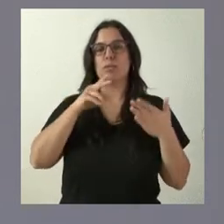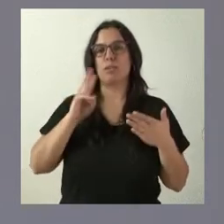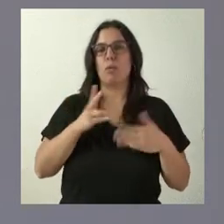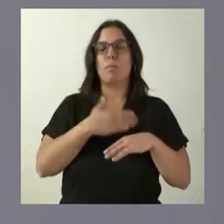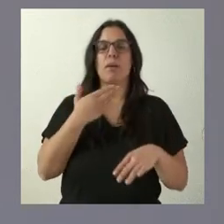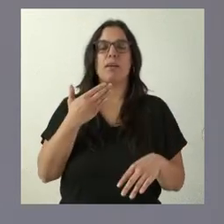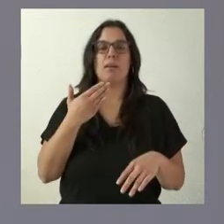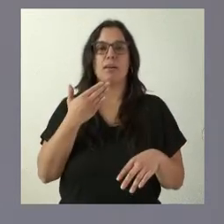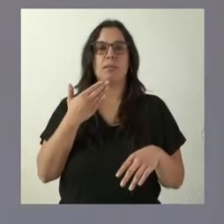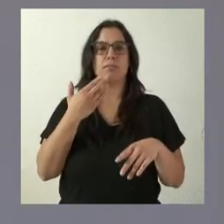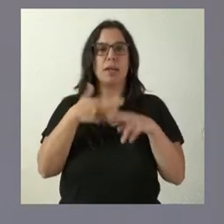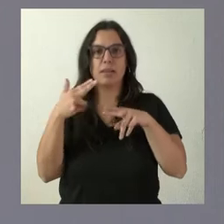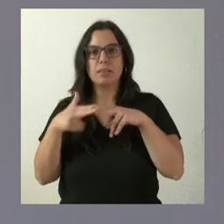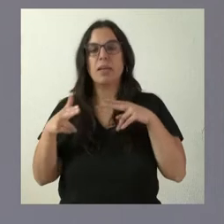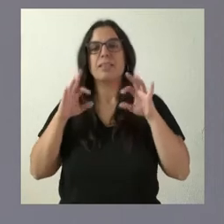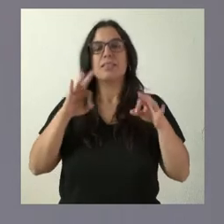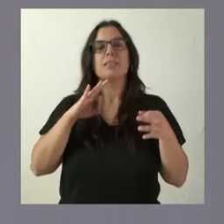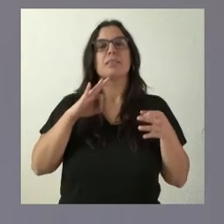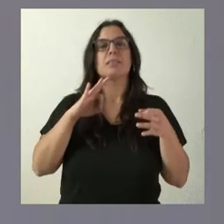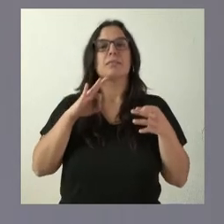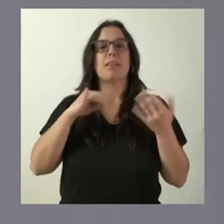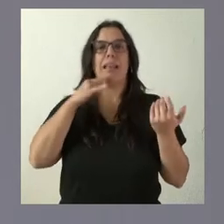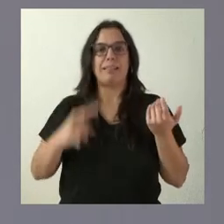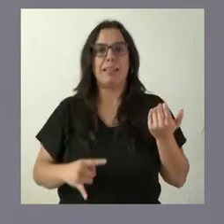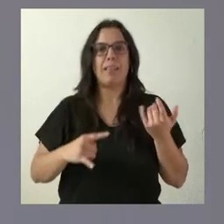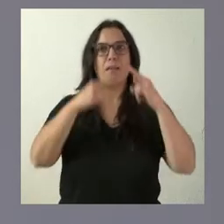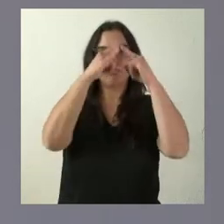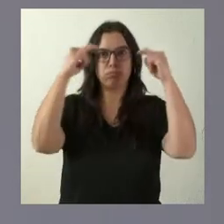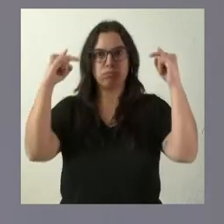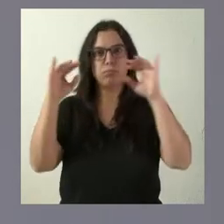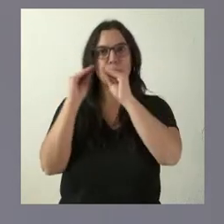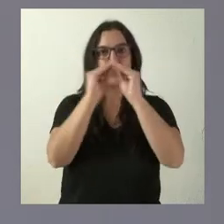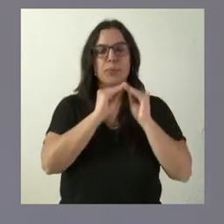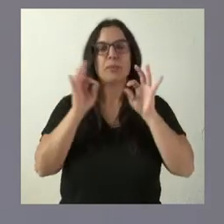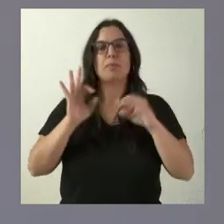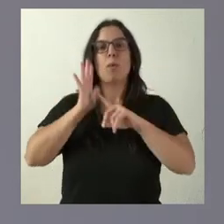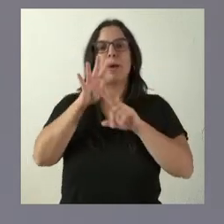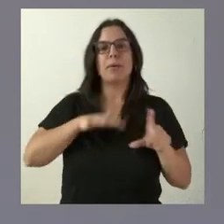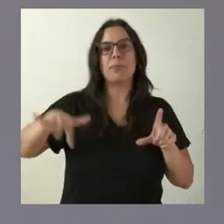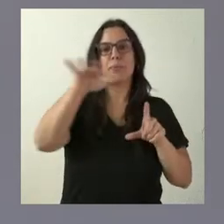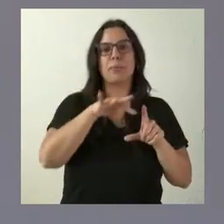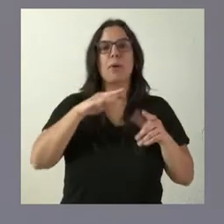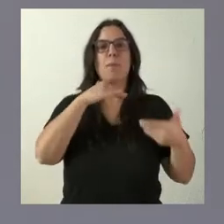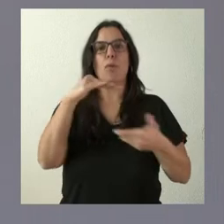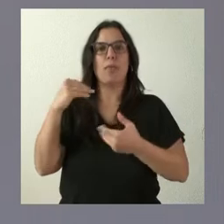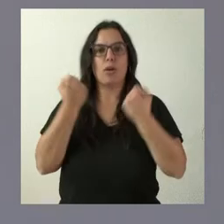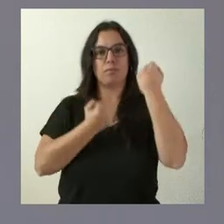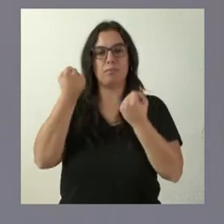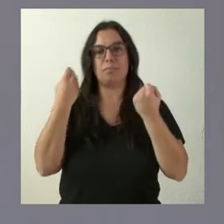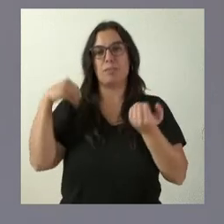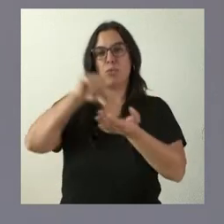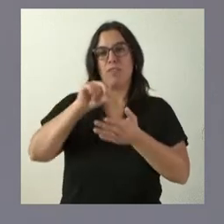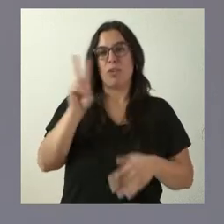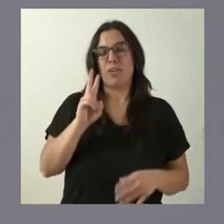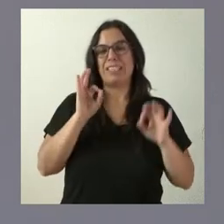actividades de suministro eléctrico en el Parque de Proveedores de la Automoción, que está ubicado en Valladolid, en concreto